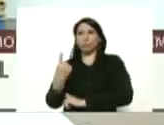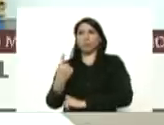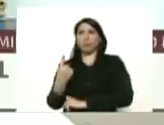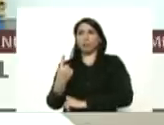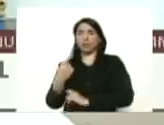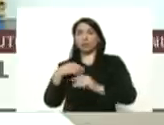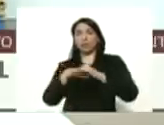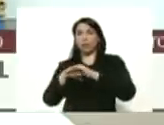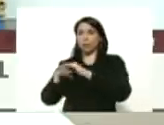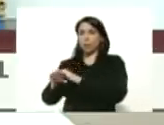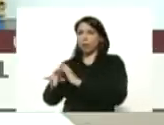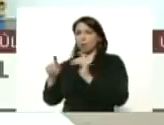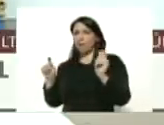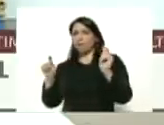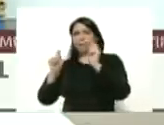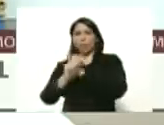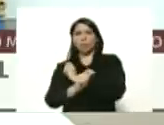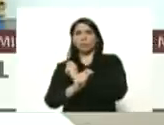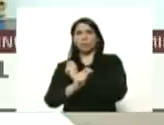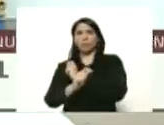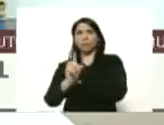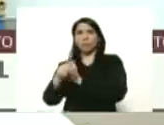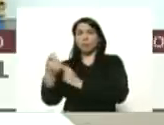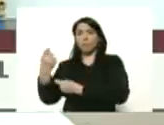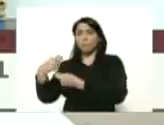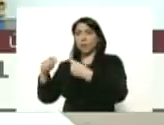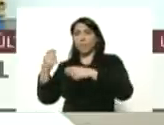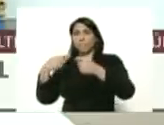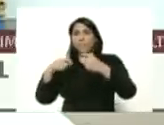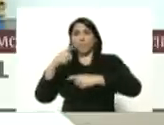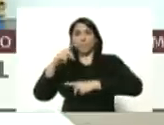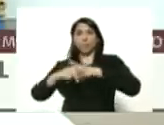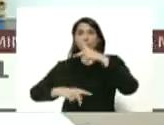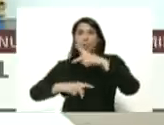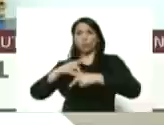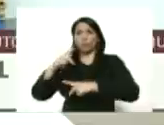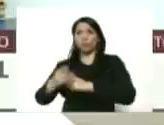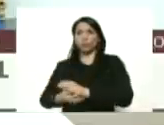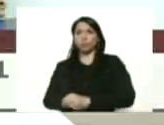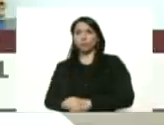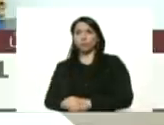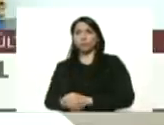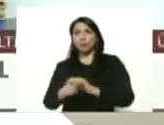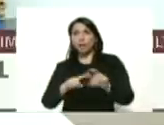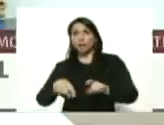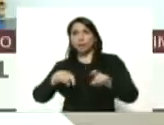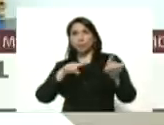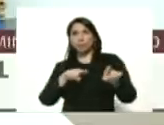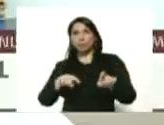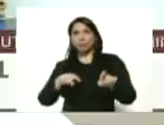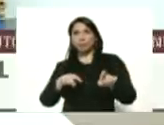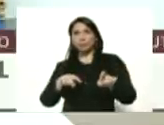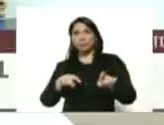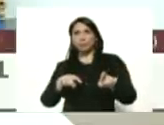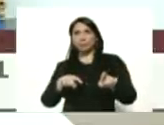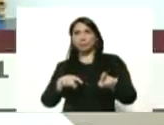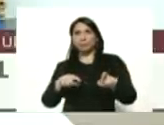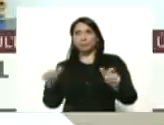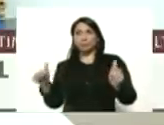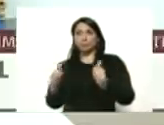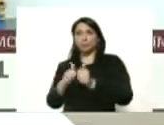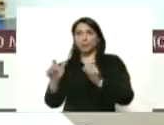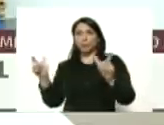almacenamiento la transformación y la comercialización de productos agrícolas con una